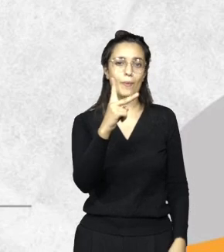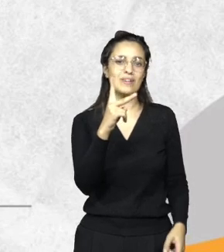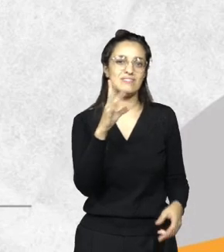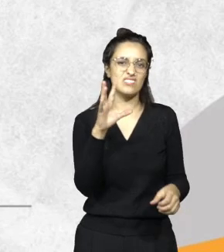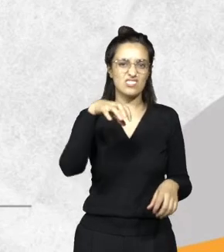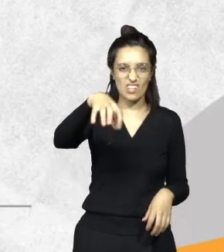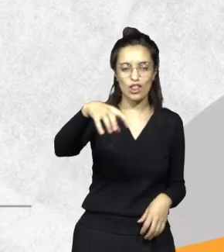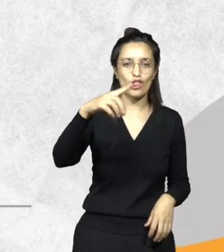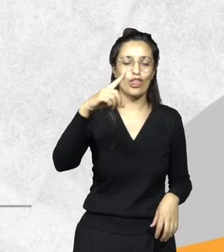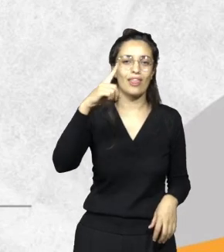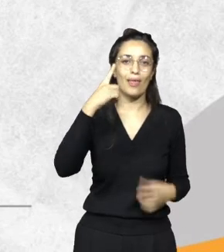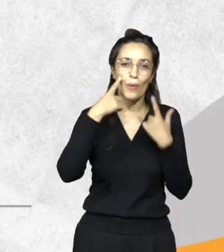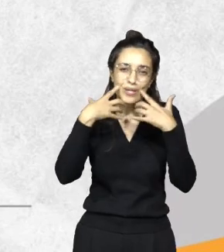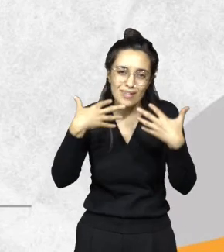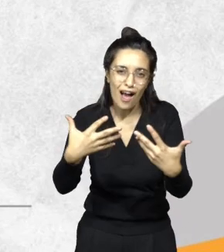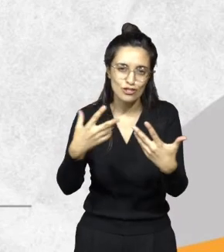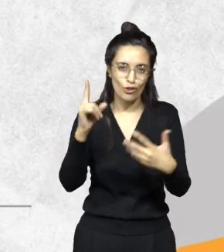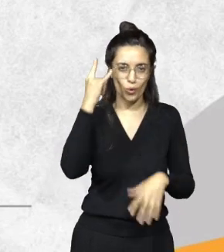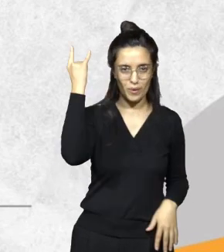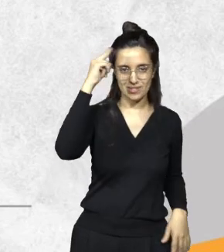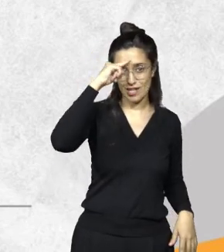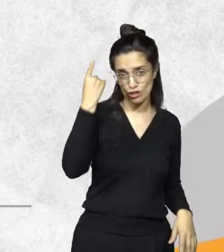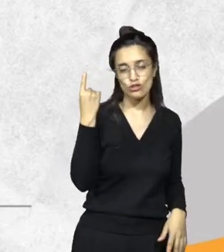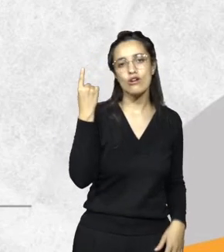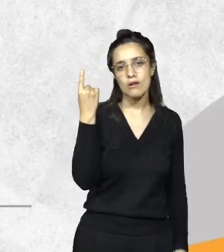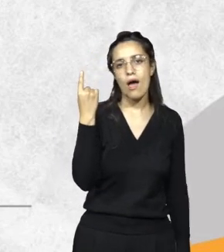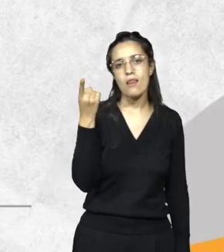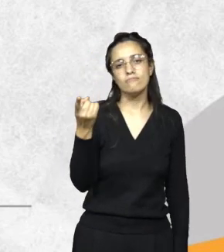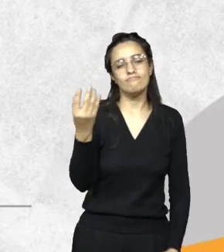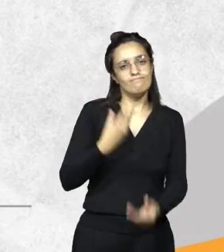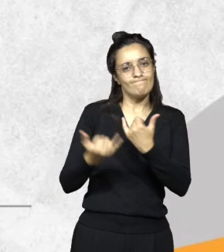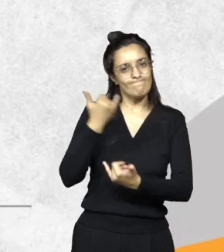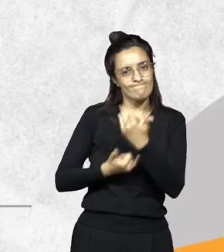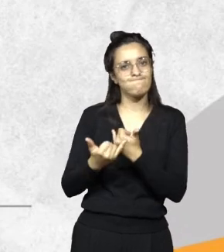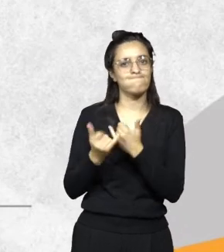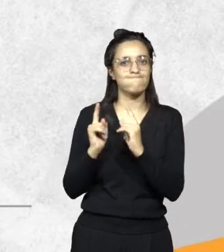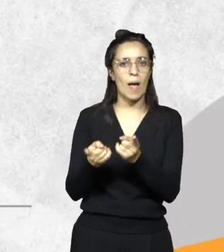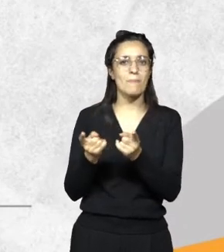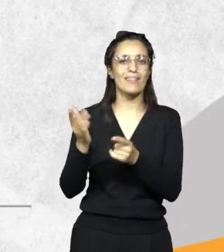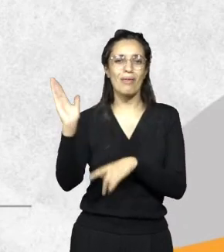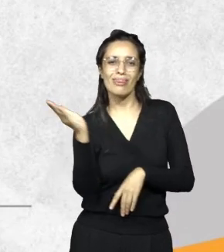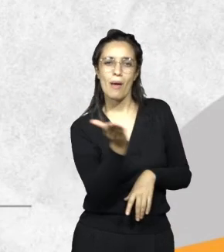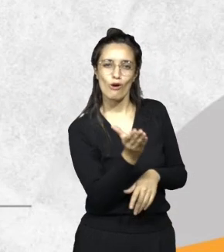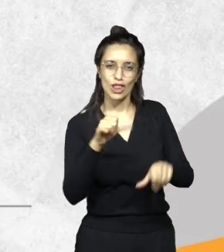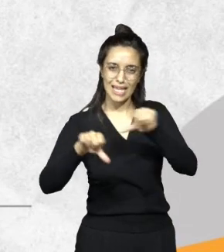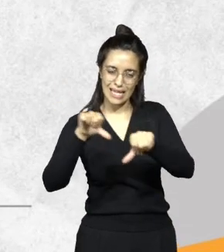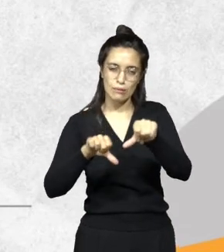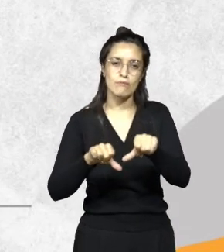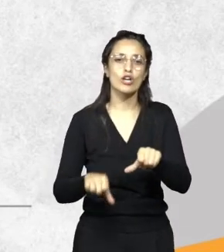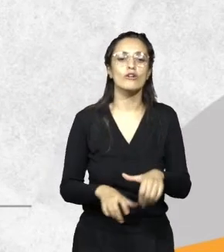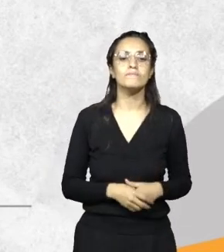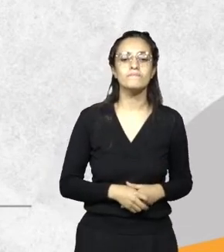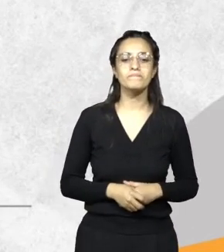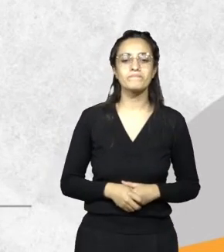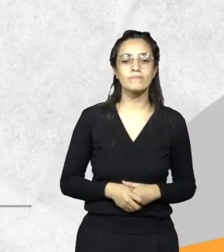de la Universidad Nacional, también nos dio mucho apoyo en materia de desmonte químico, con parques nacionales, también trabajamos siempre en